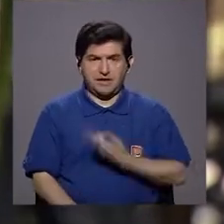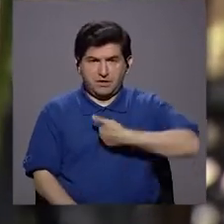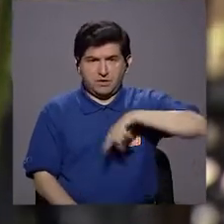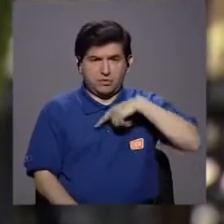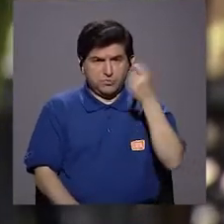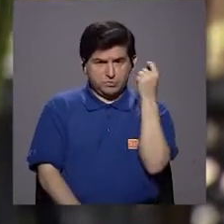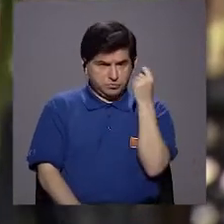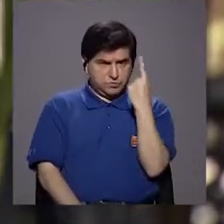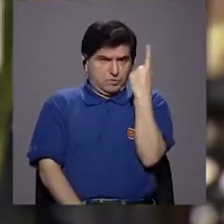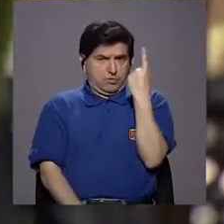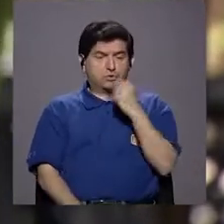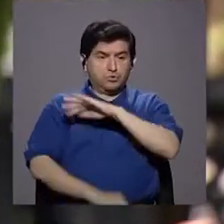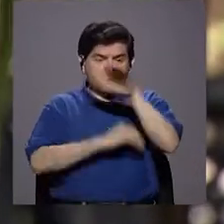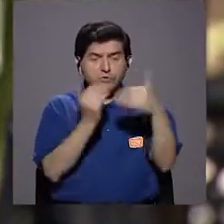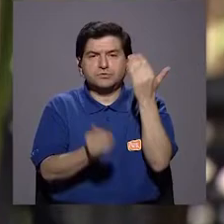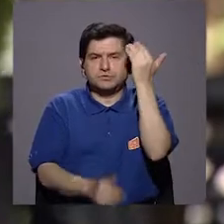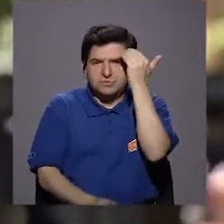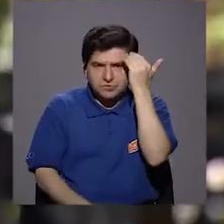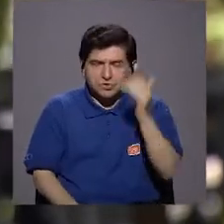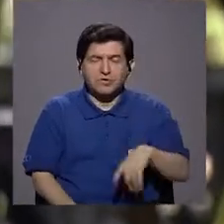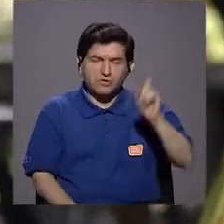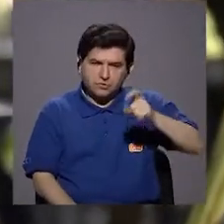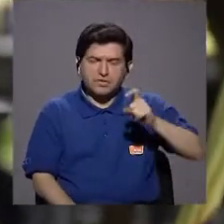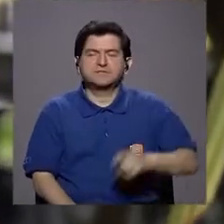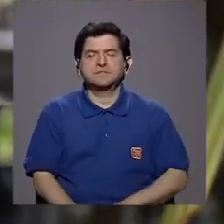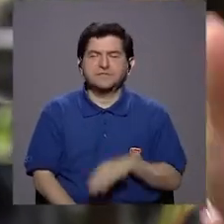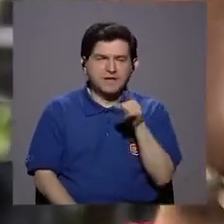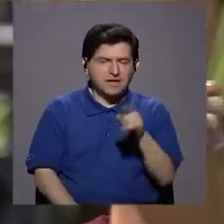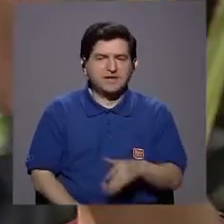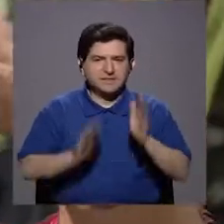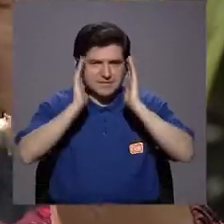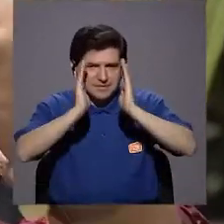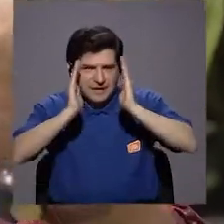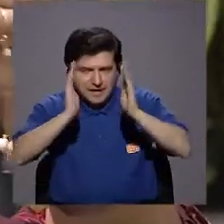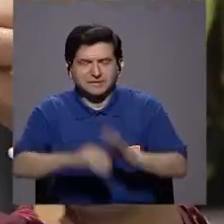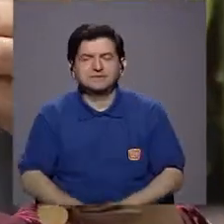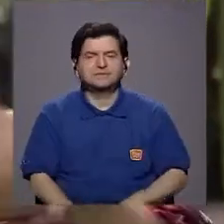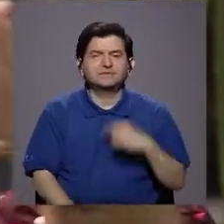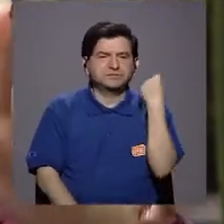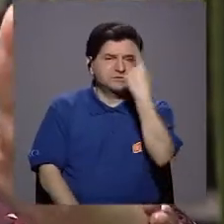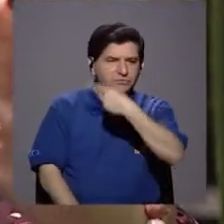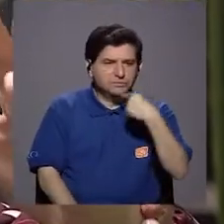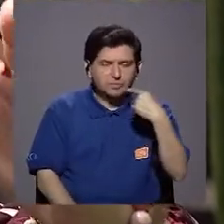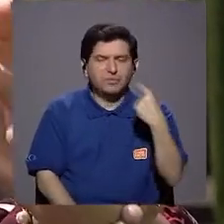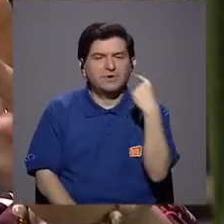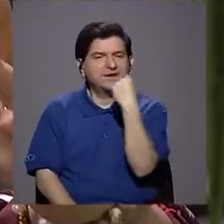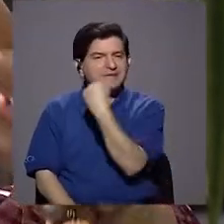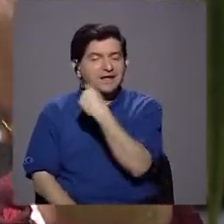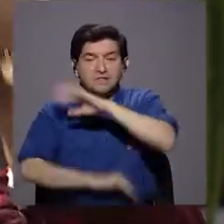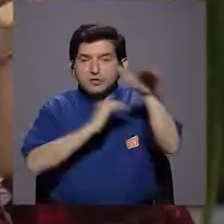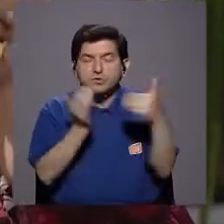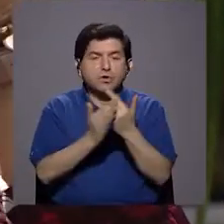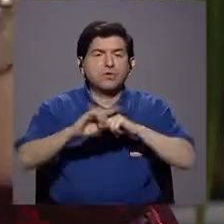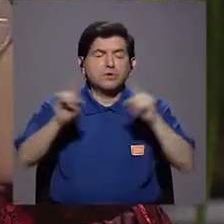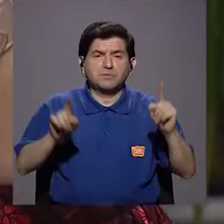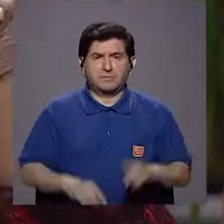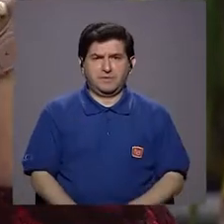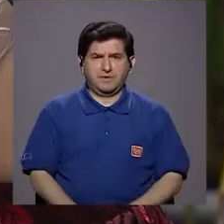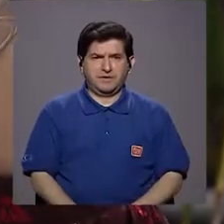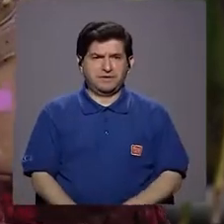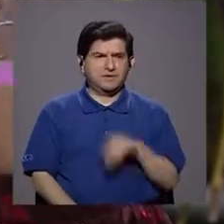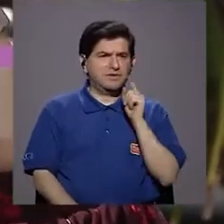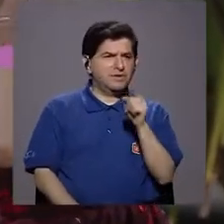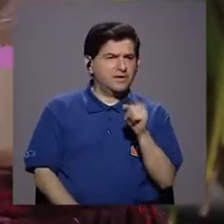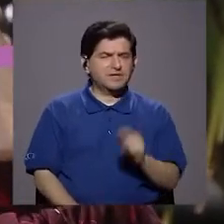nosotros entendamos, porque todos sabemos que nos tenemos que cuidar, no solo boca, dientes, todo, pero ¿cómo hacer este,